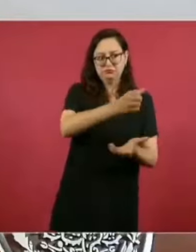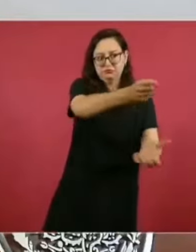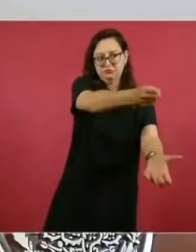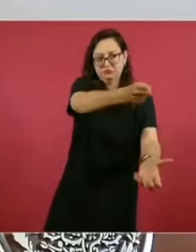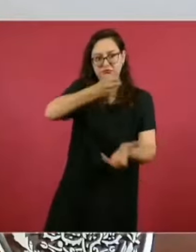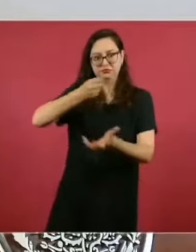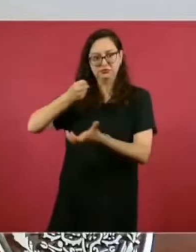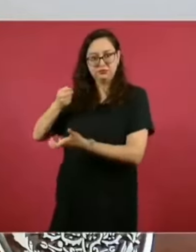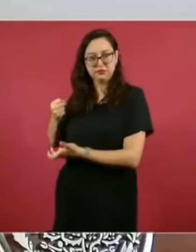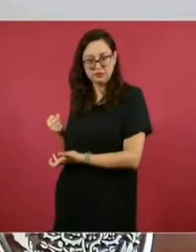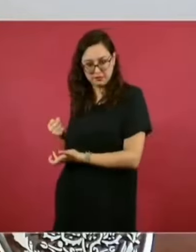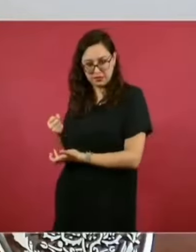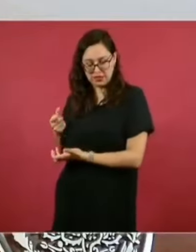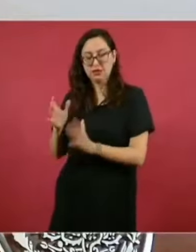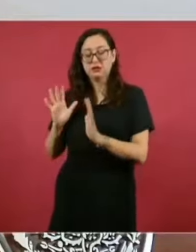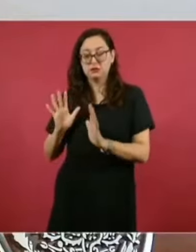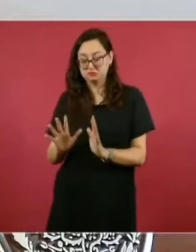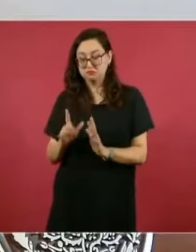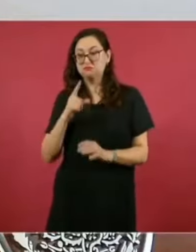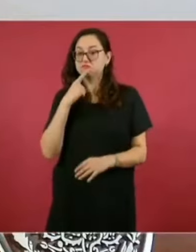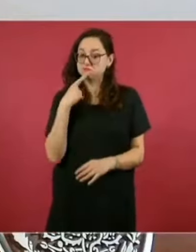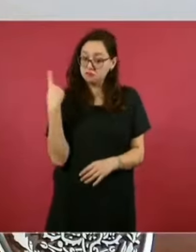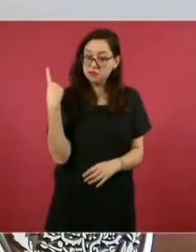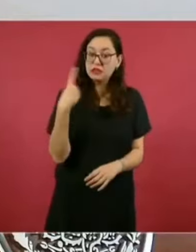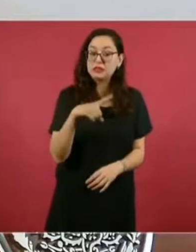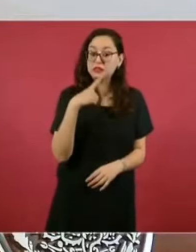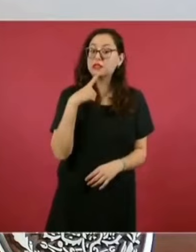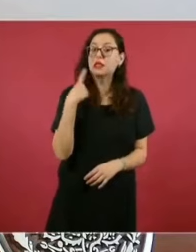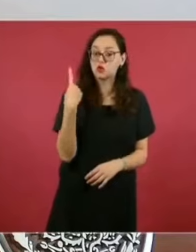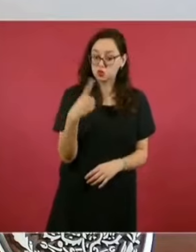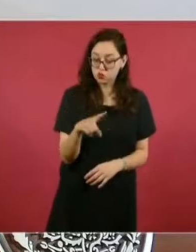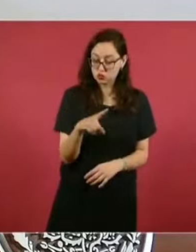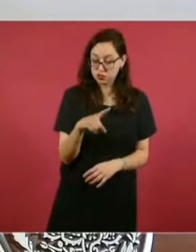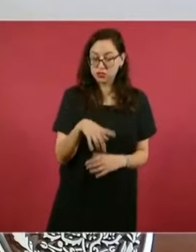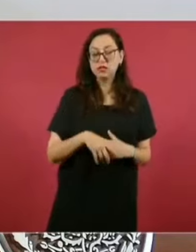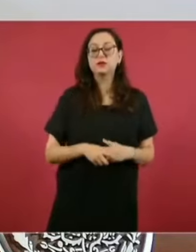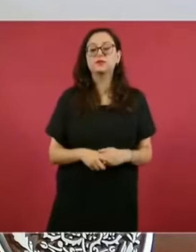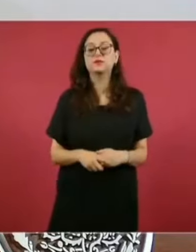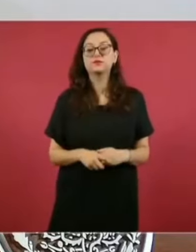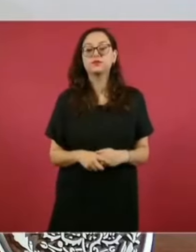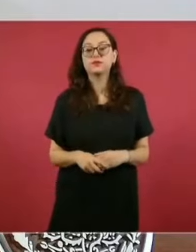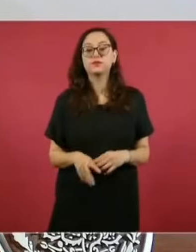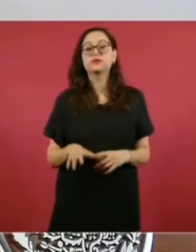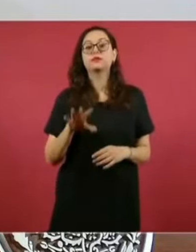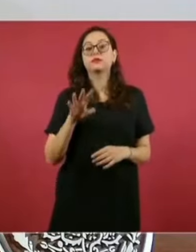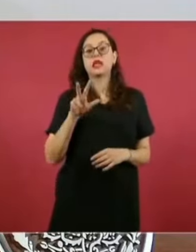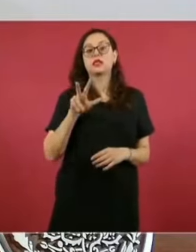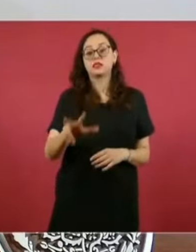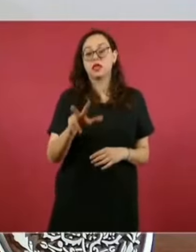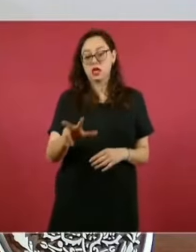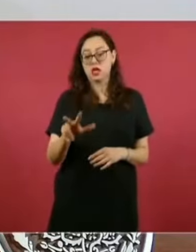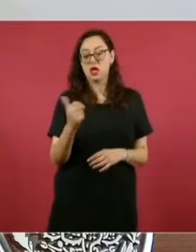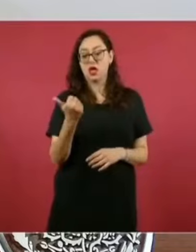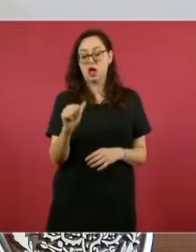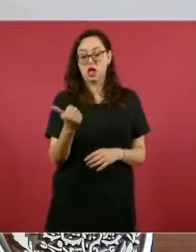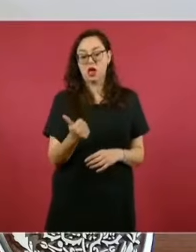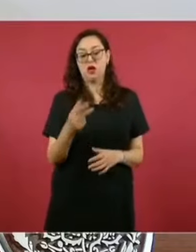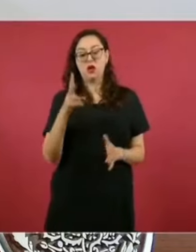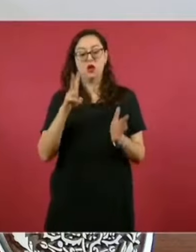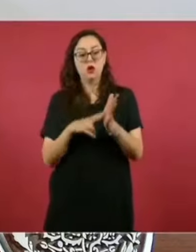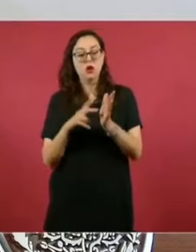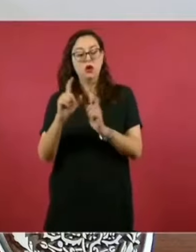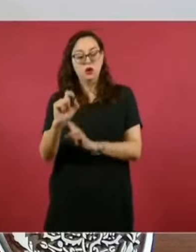correspondientes. Como se informó aquí, el 18 de agosto de 2022